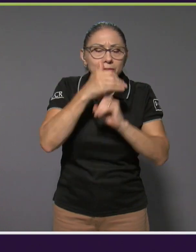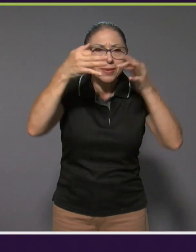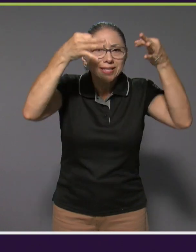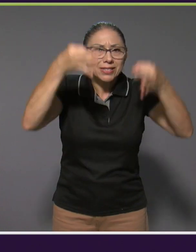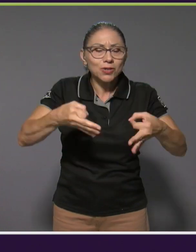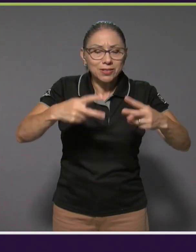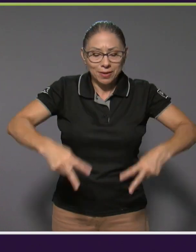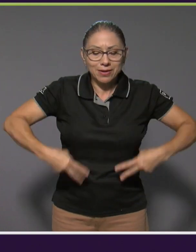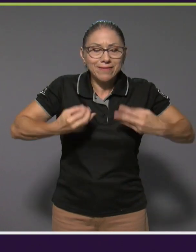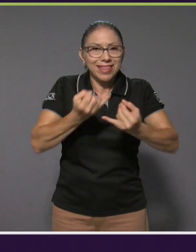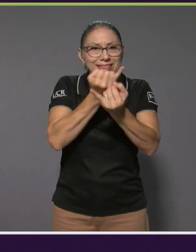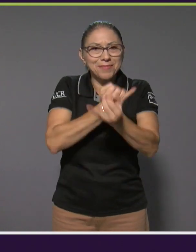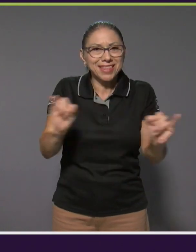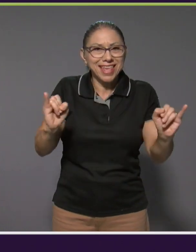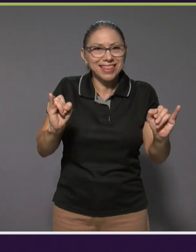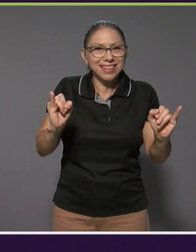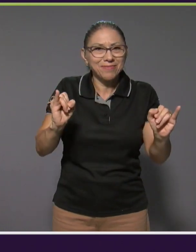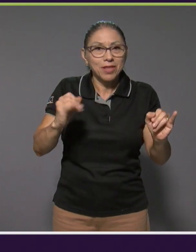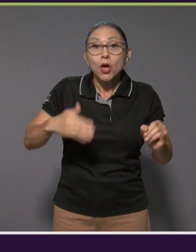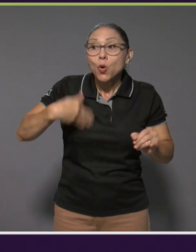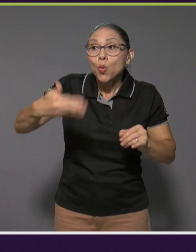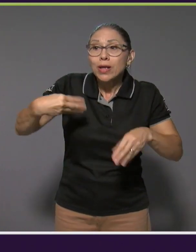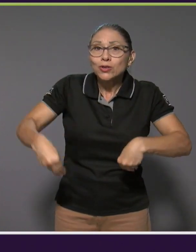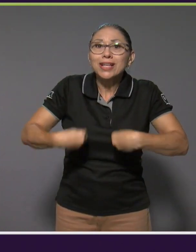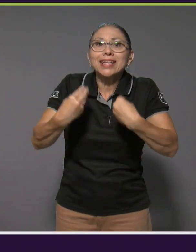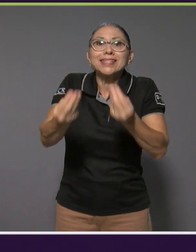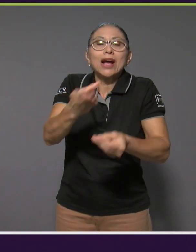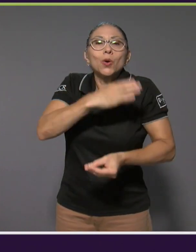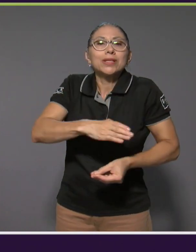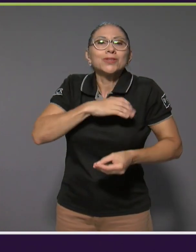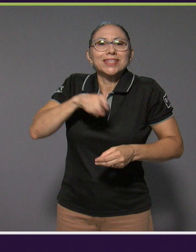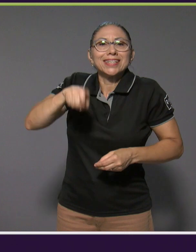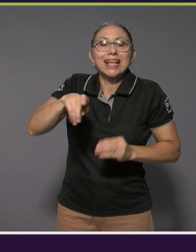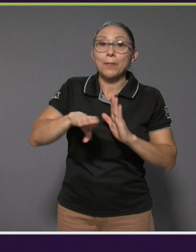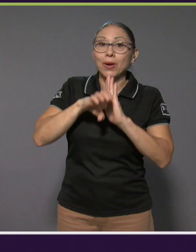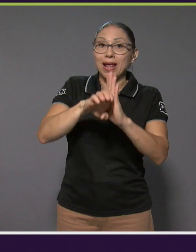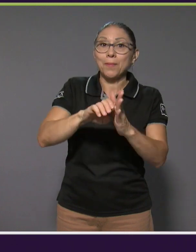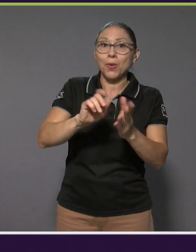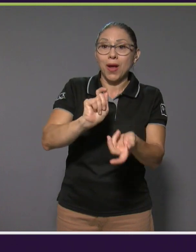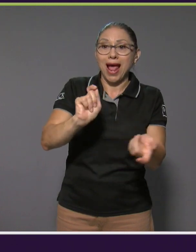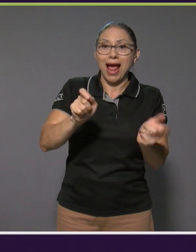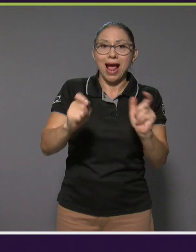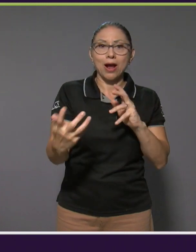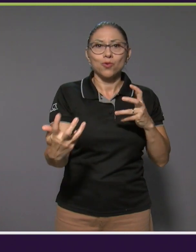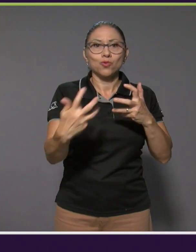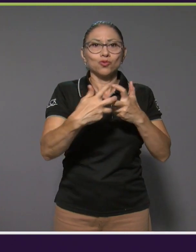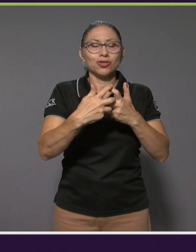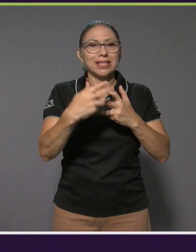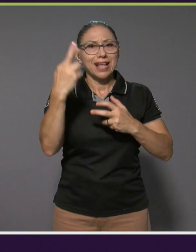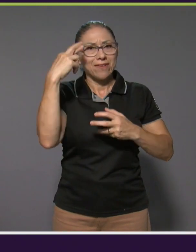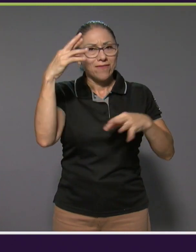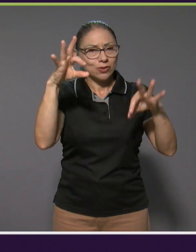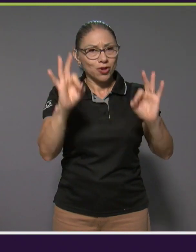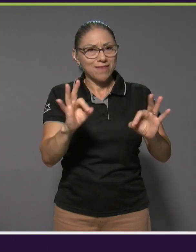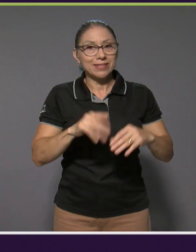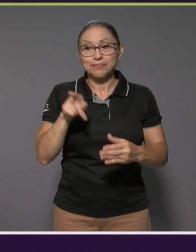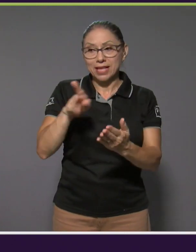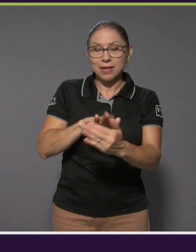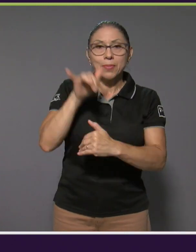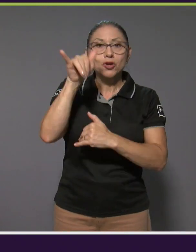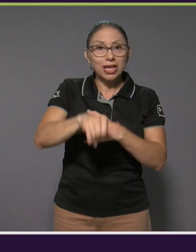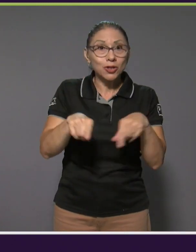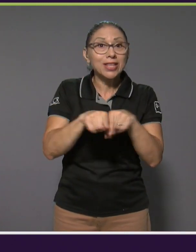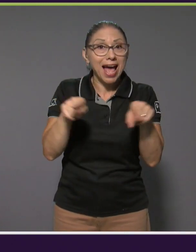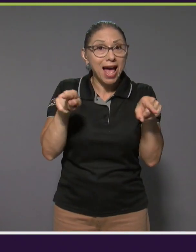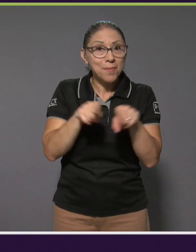independiente cuando se brindan las condiciones necesarias, como los ajustes razonables. Este proyecto funcionará